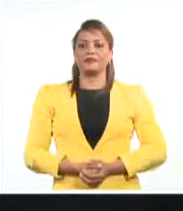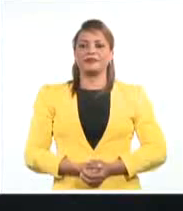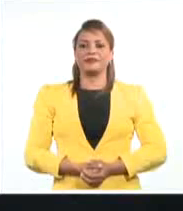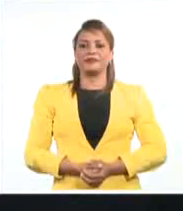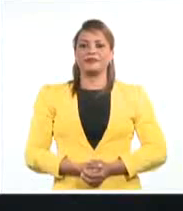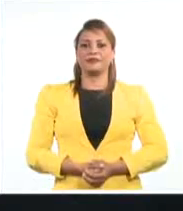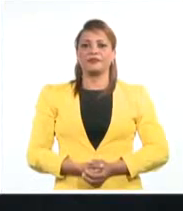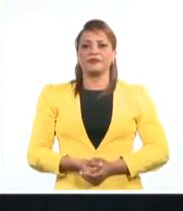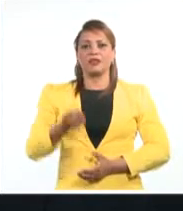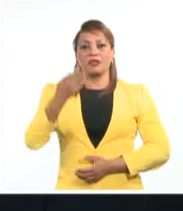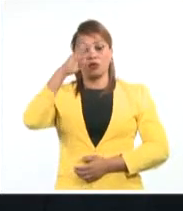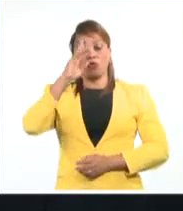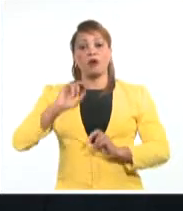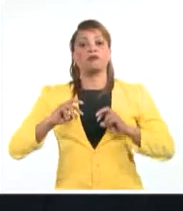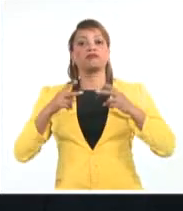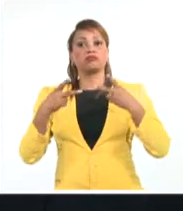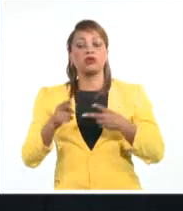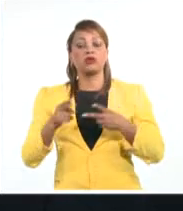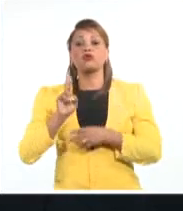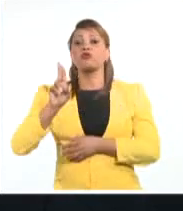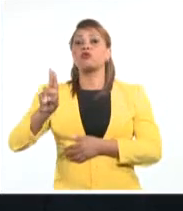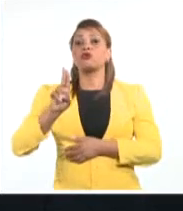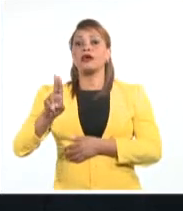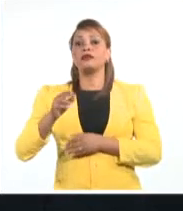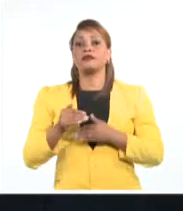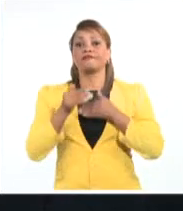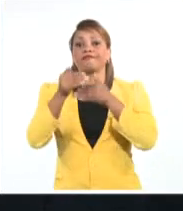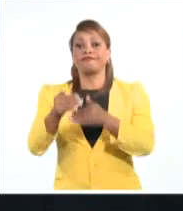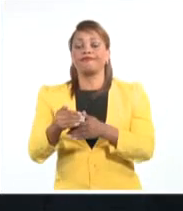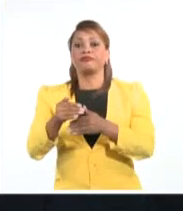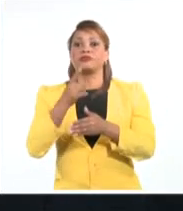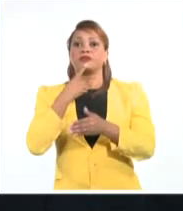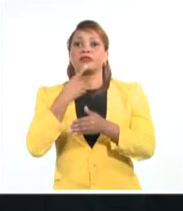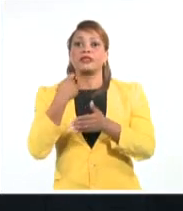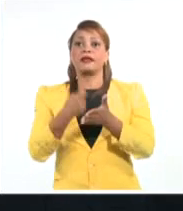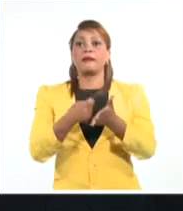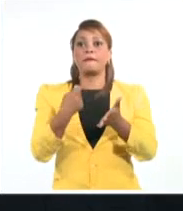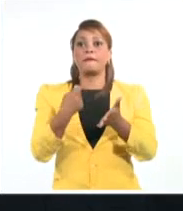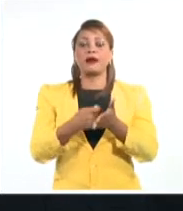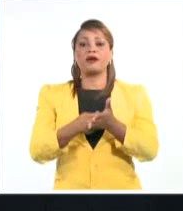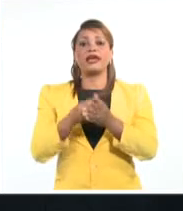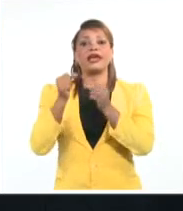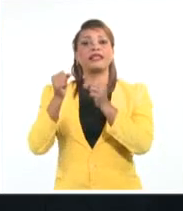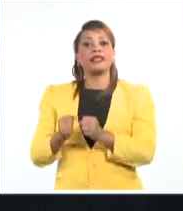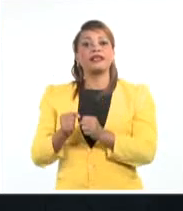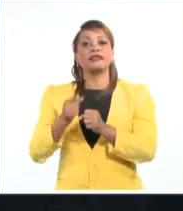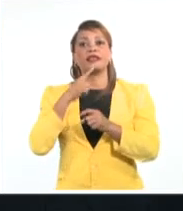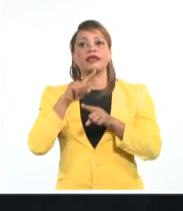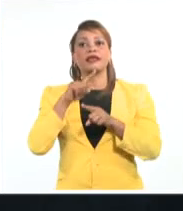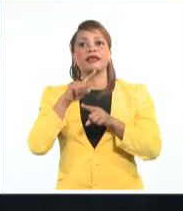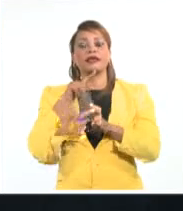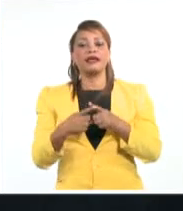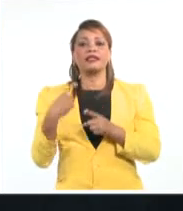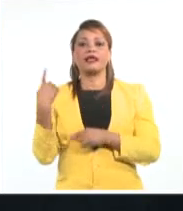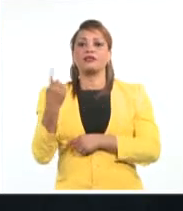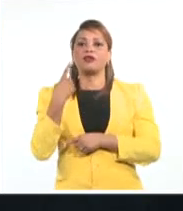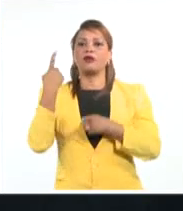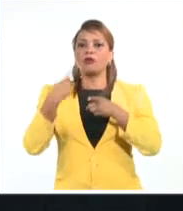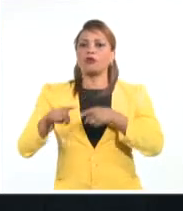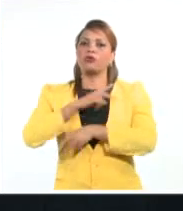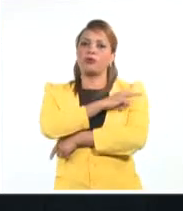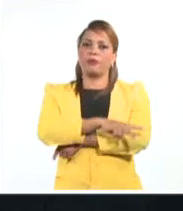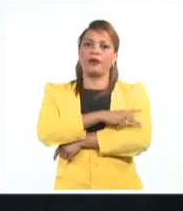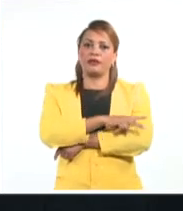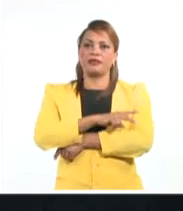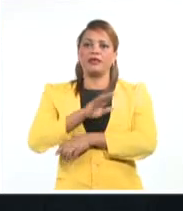Cuba reconoció hoy la vigencia de la prórroga automática y sin costo de la estancia ininterrumpida de sus nacionales en el exterior, más